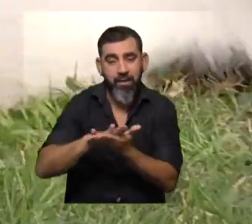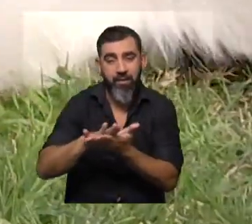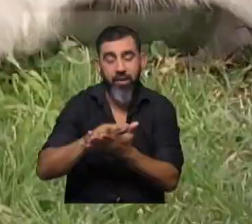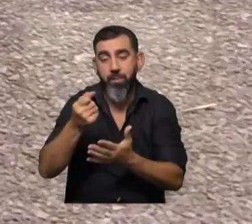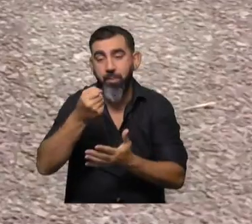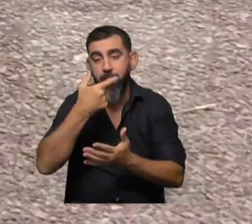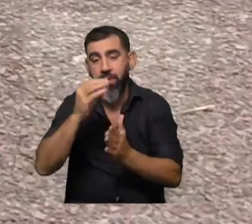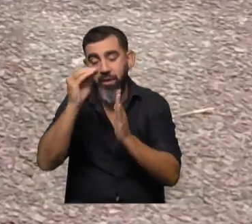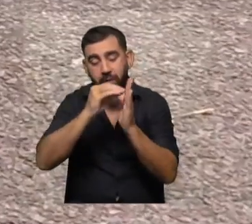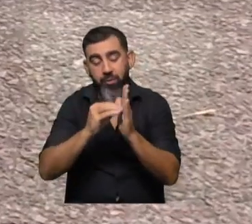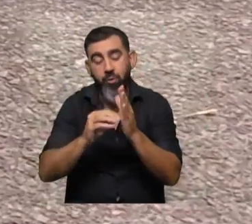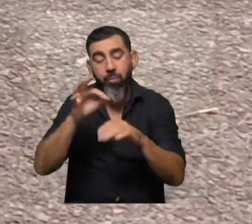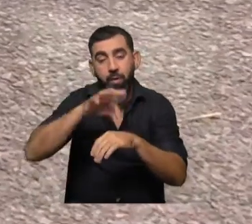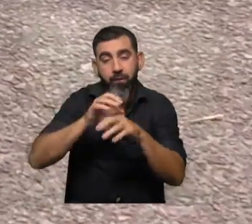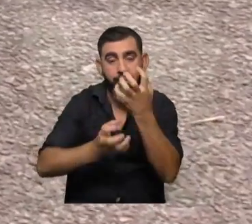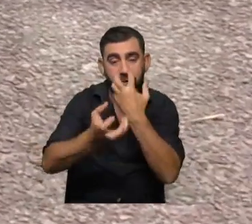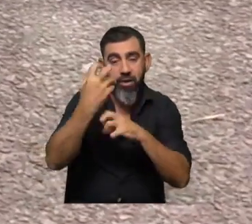ni medicamento registrado para veterinaria.